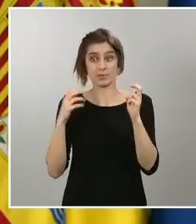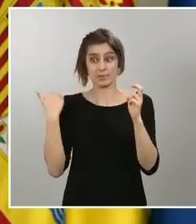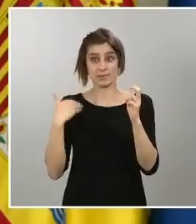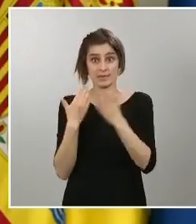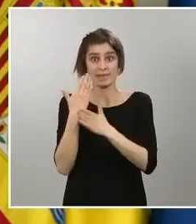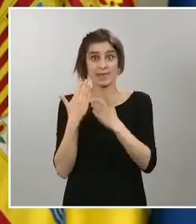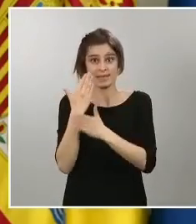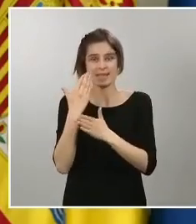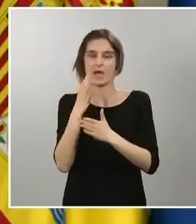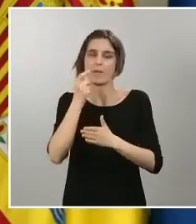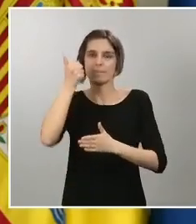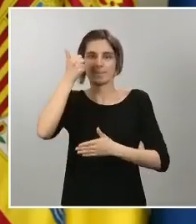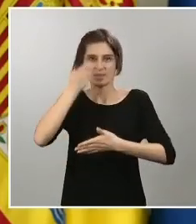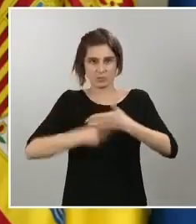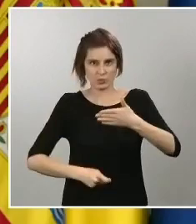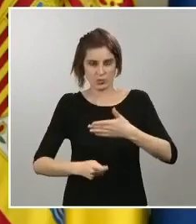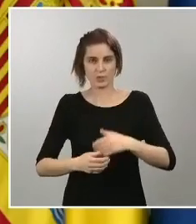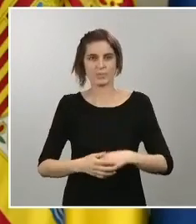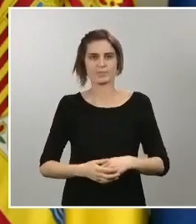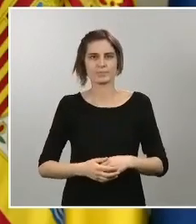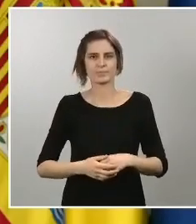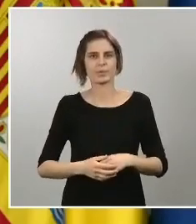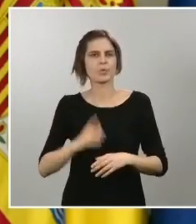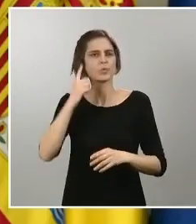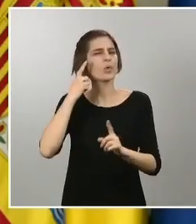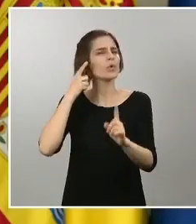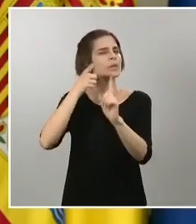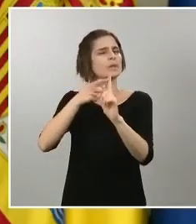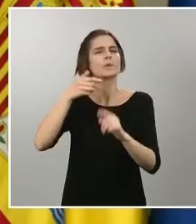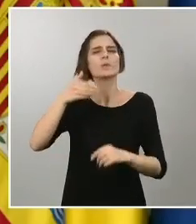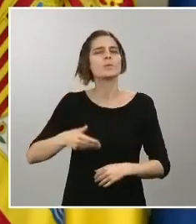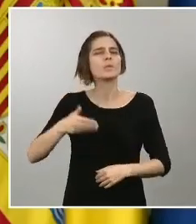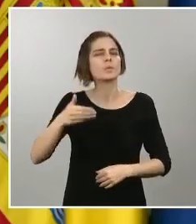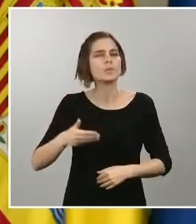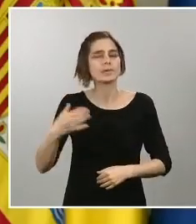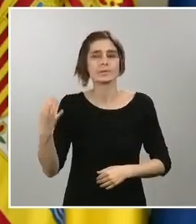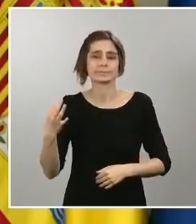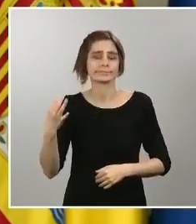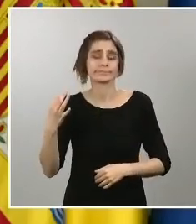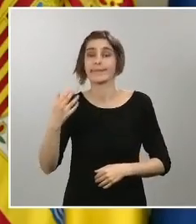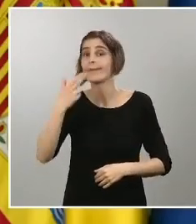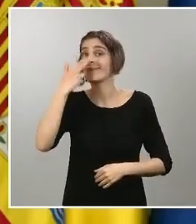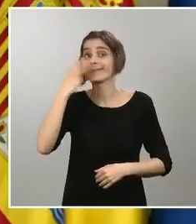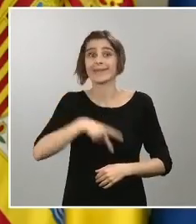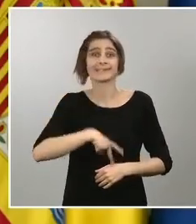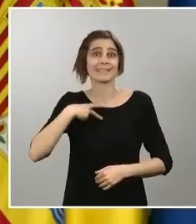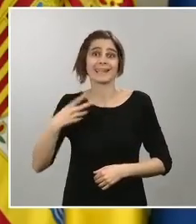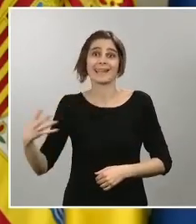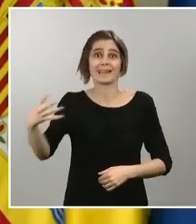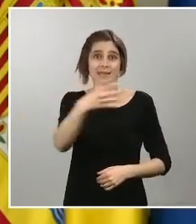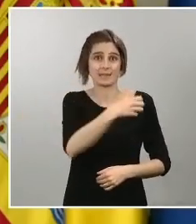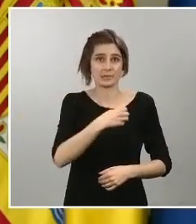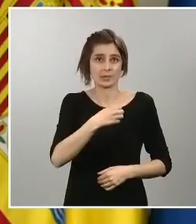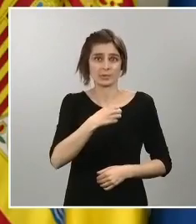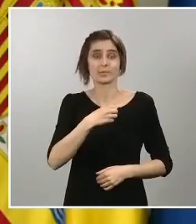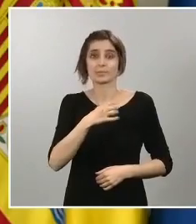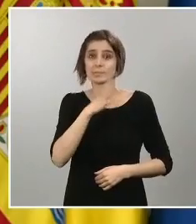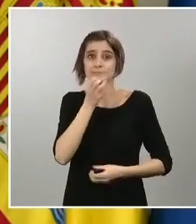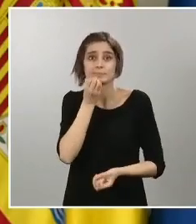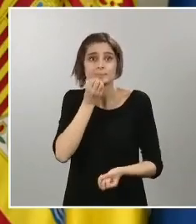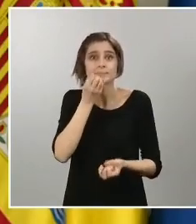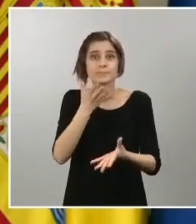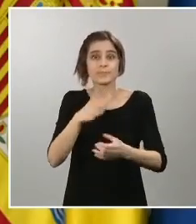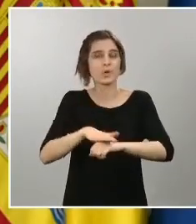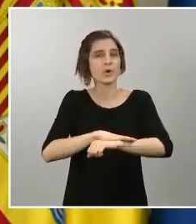un cometido fundamental y es guiarnos por el interés general y les comunico que el gobierno de España prioriza